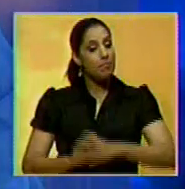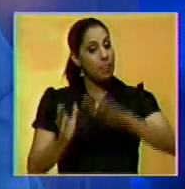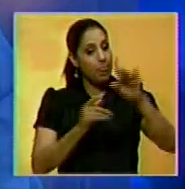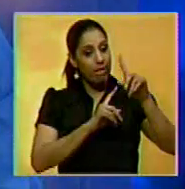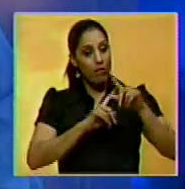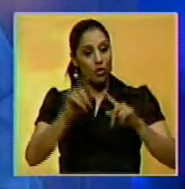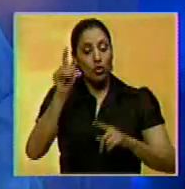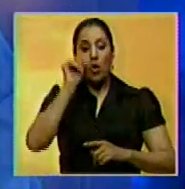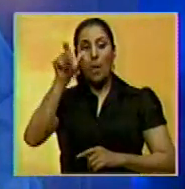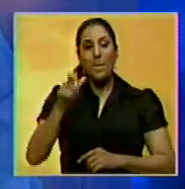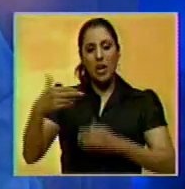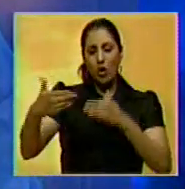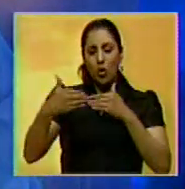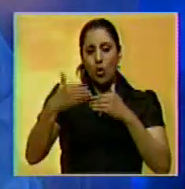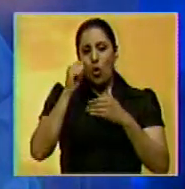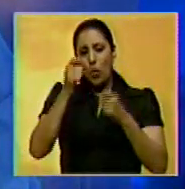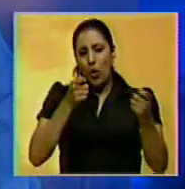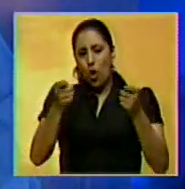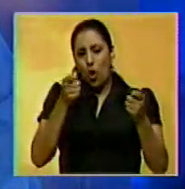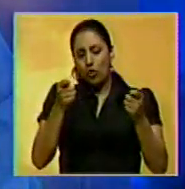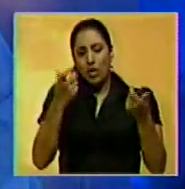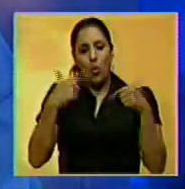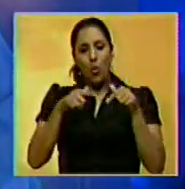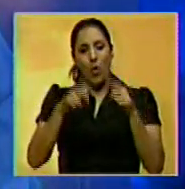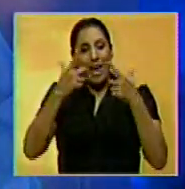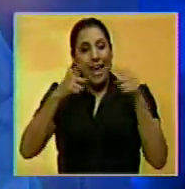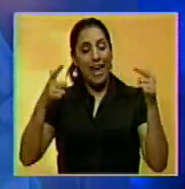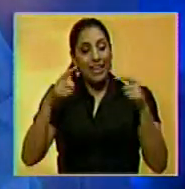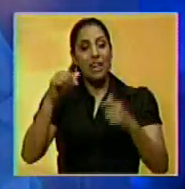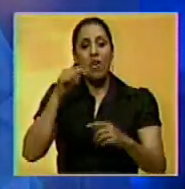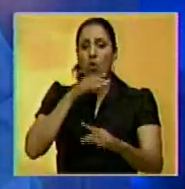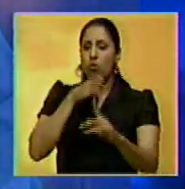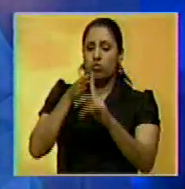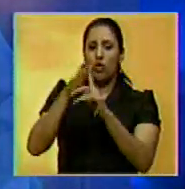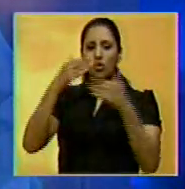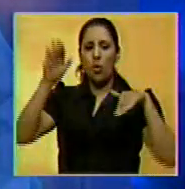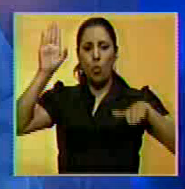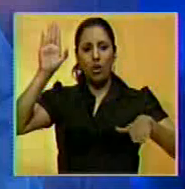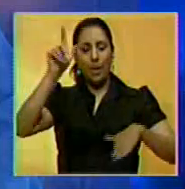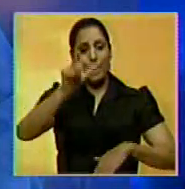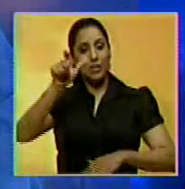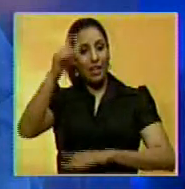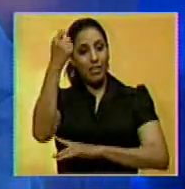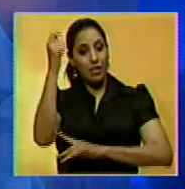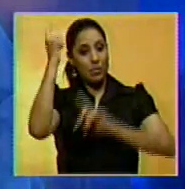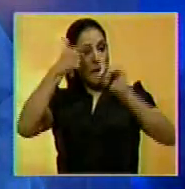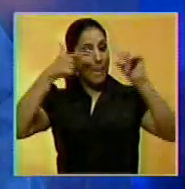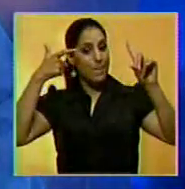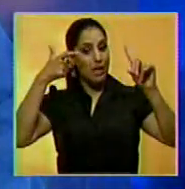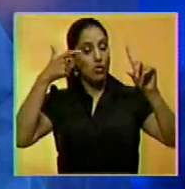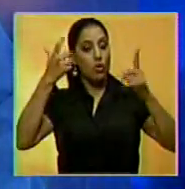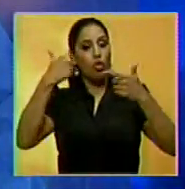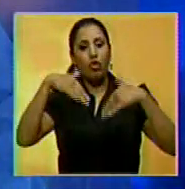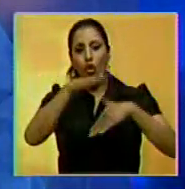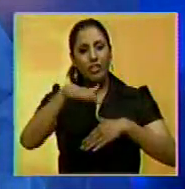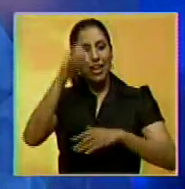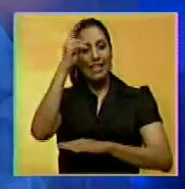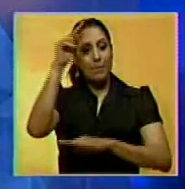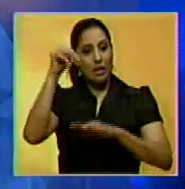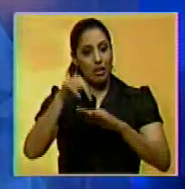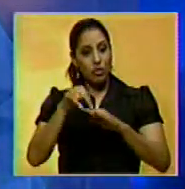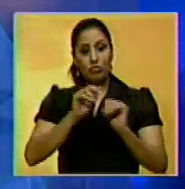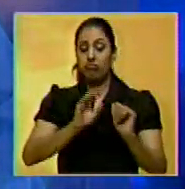Manuel Galindo, Contralor General de la República, se pronunció contra la juramentación de los diputados de Amazonas en la Asamblea Nacional.